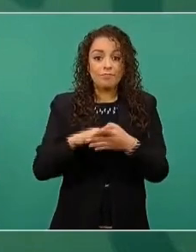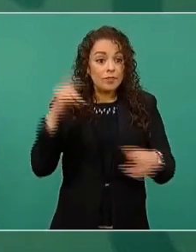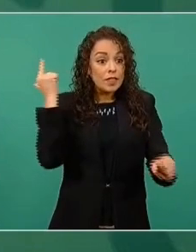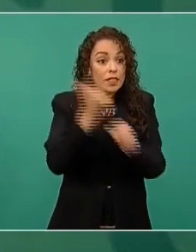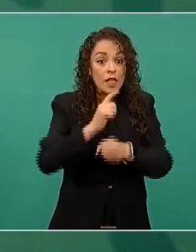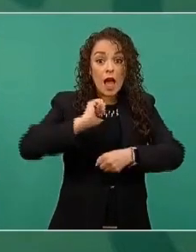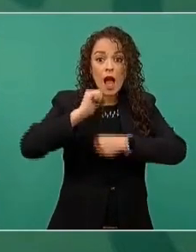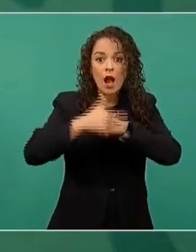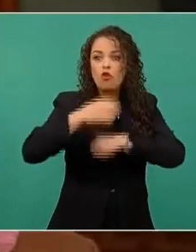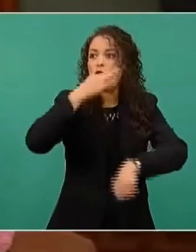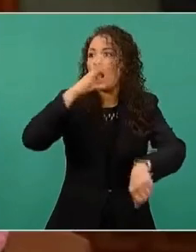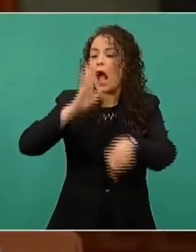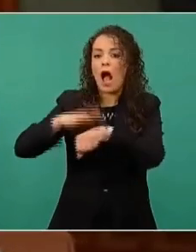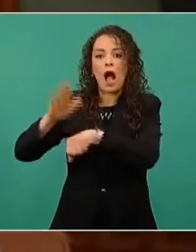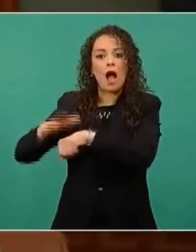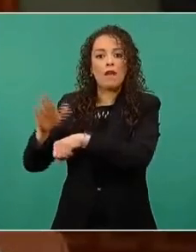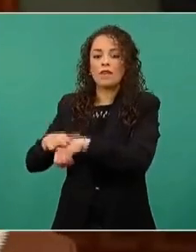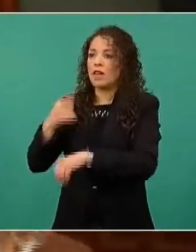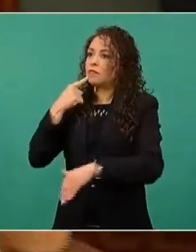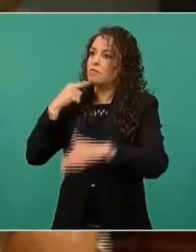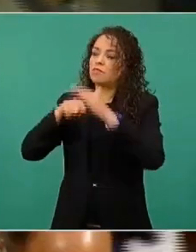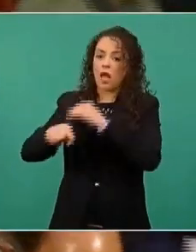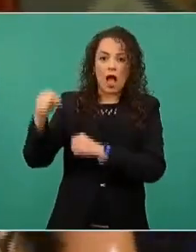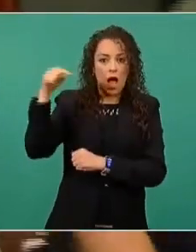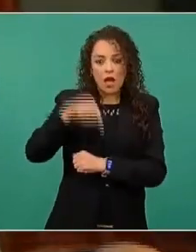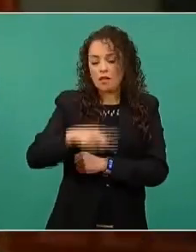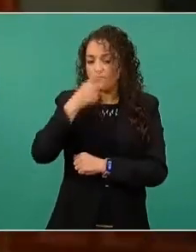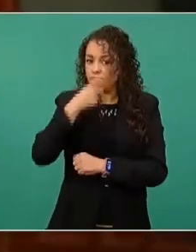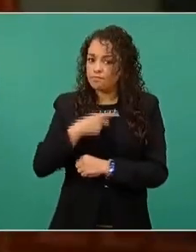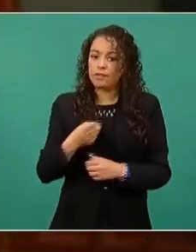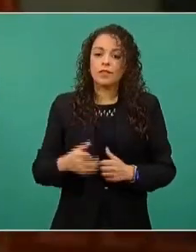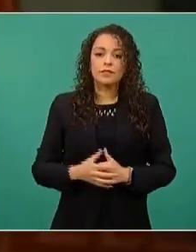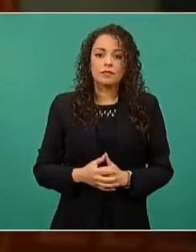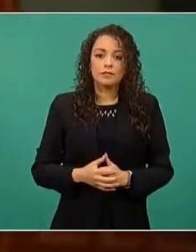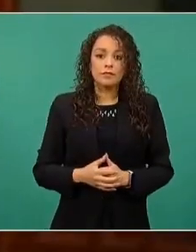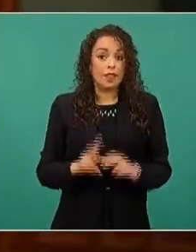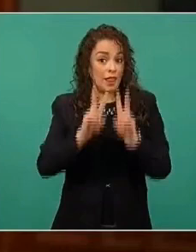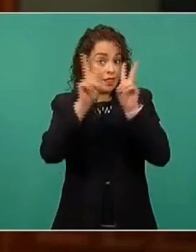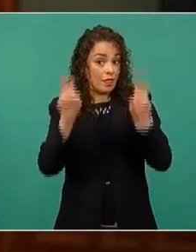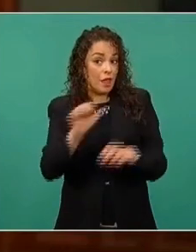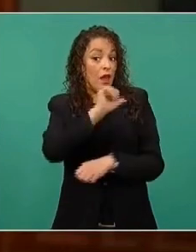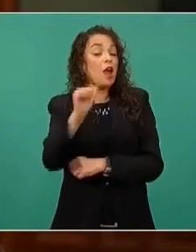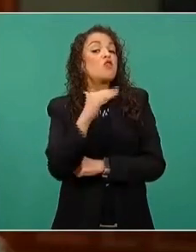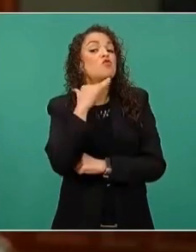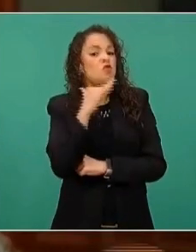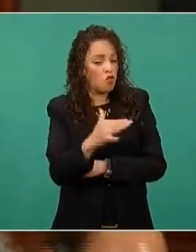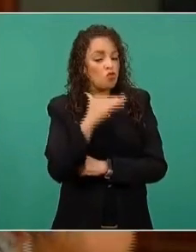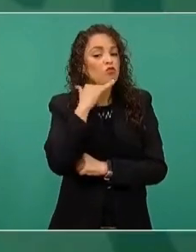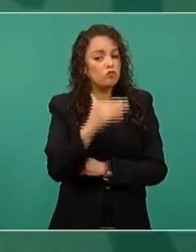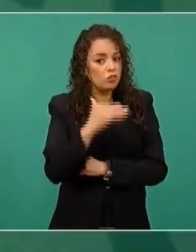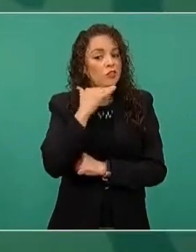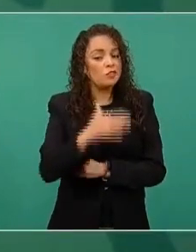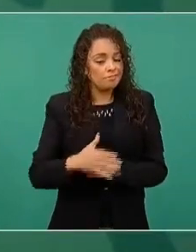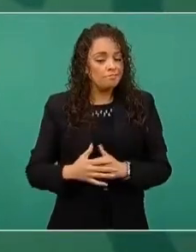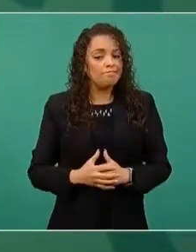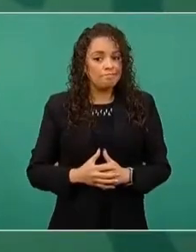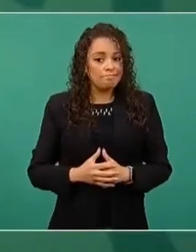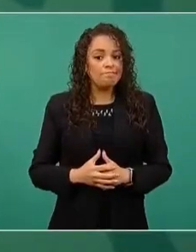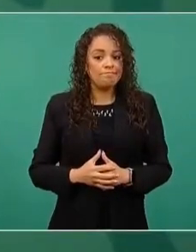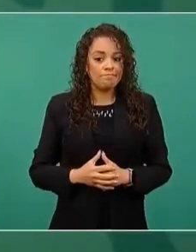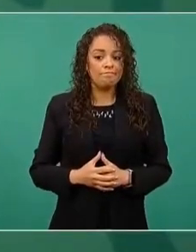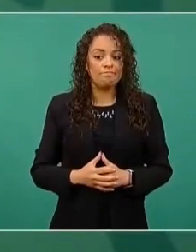corrupción, que no se nos